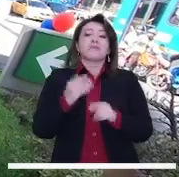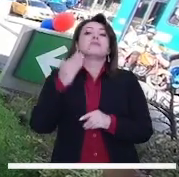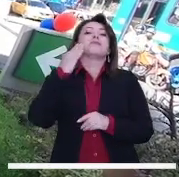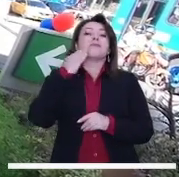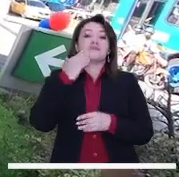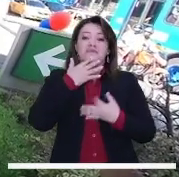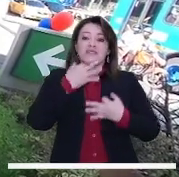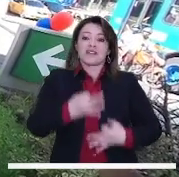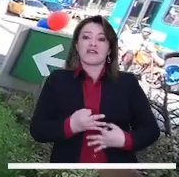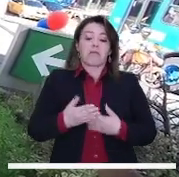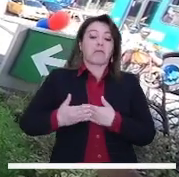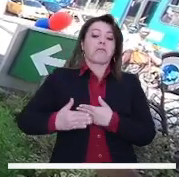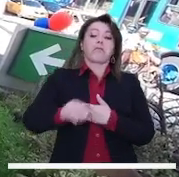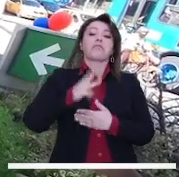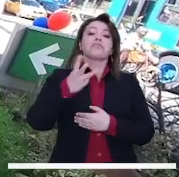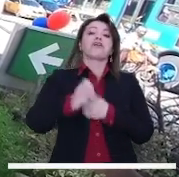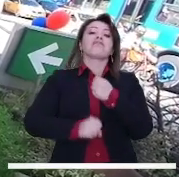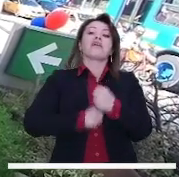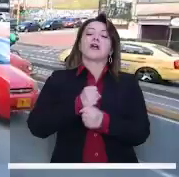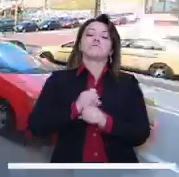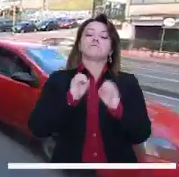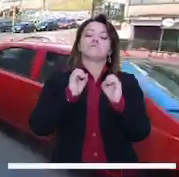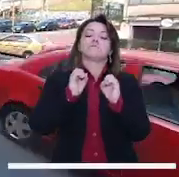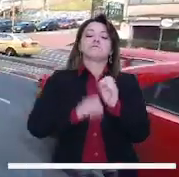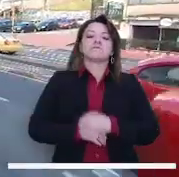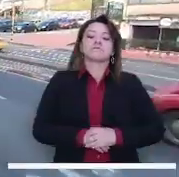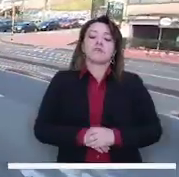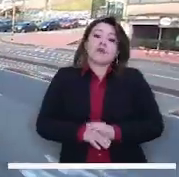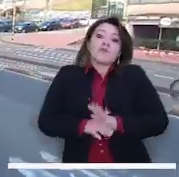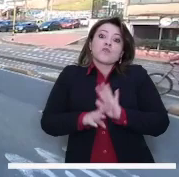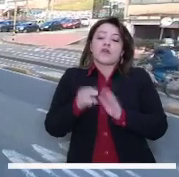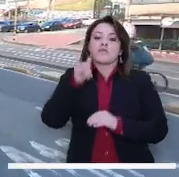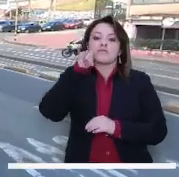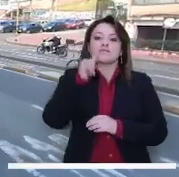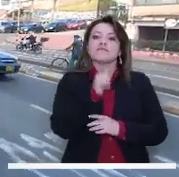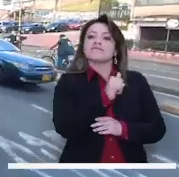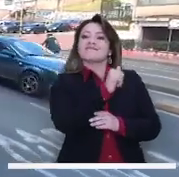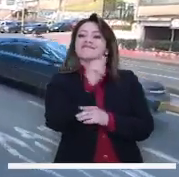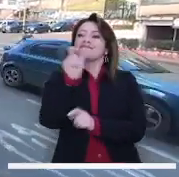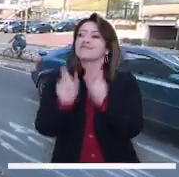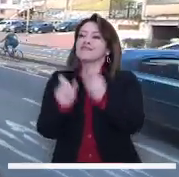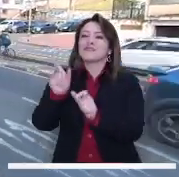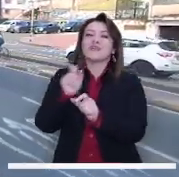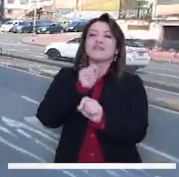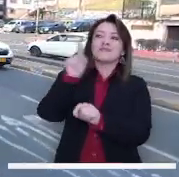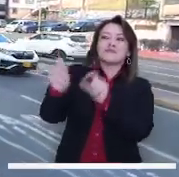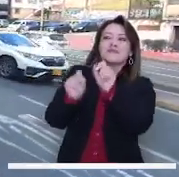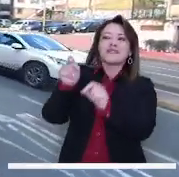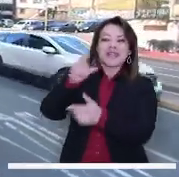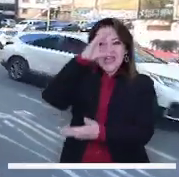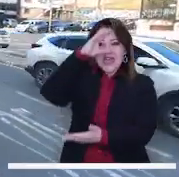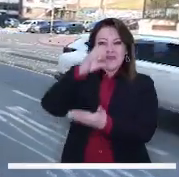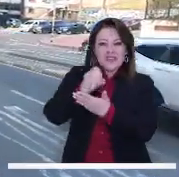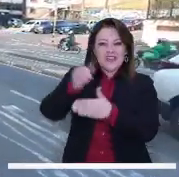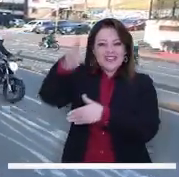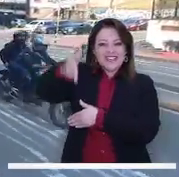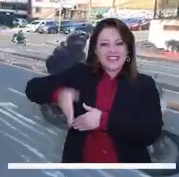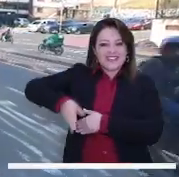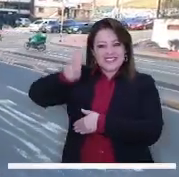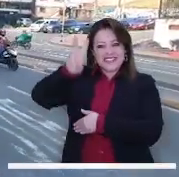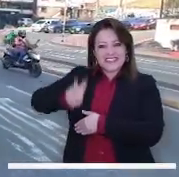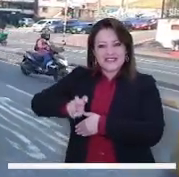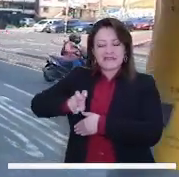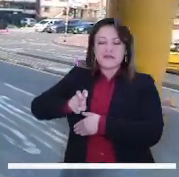ese no lo vemos en los próximos 30 años. Bueno, Yoli, después de hacer este recorrido y de hablar con los habitantes de este sector de la Carrera